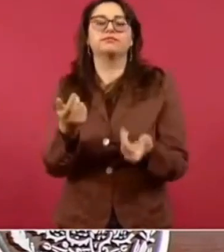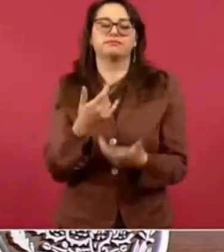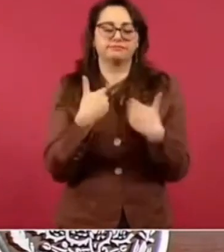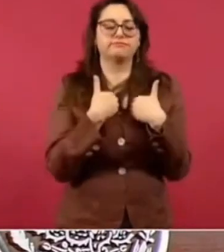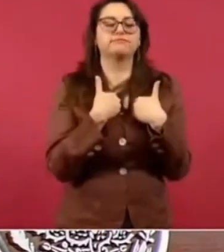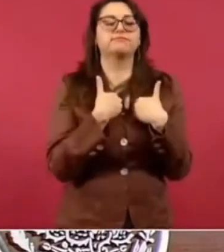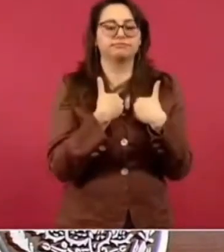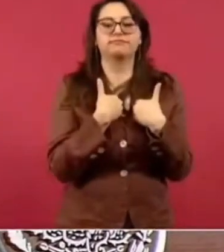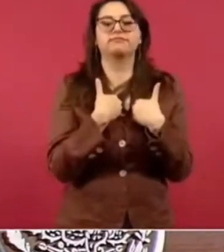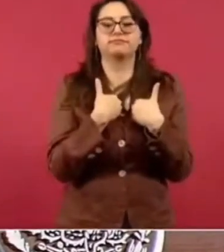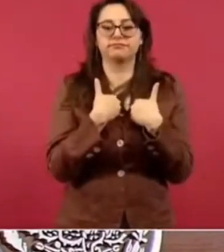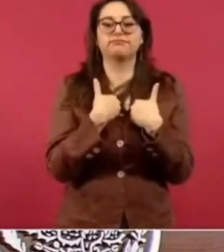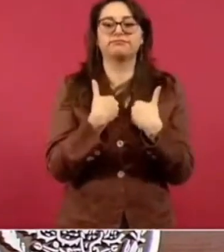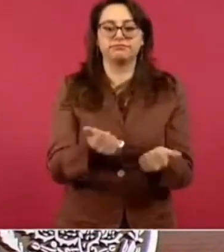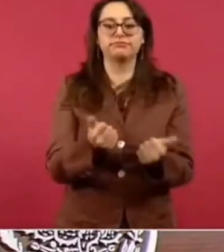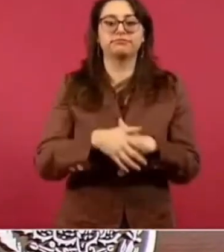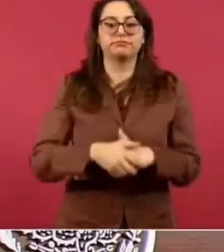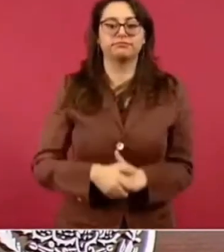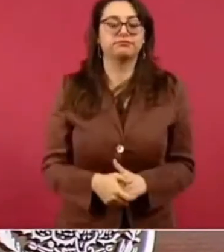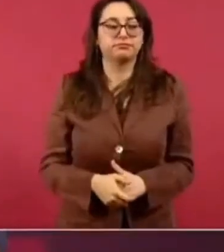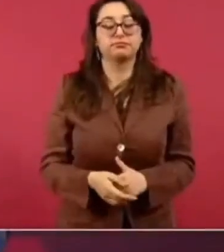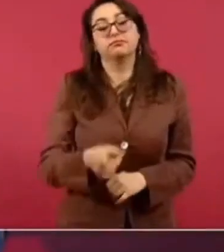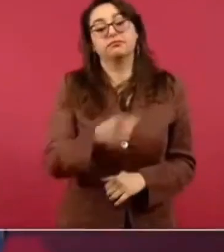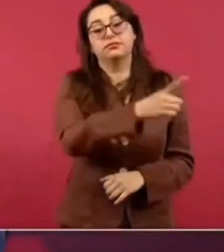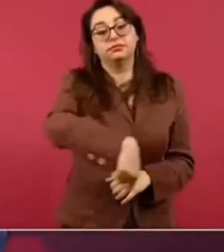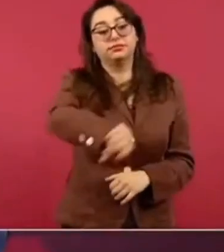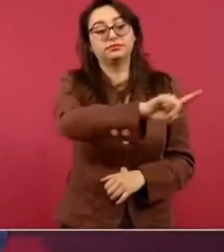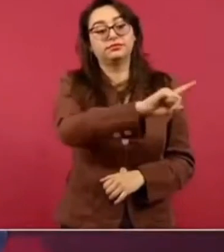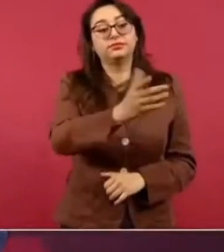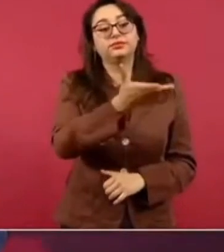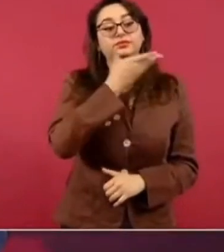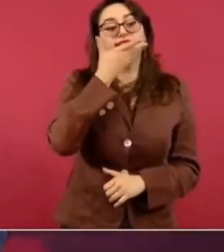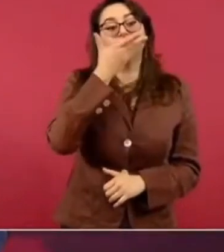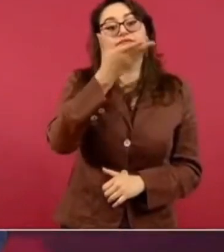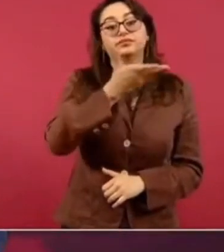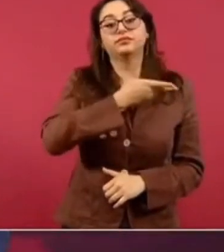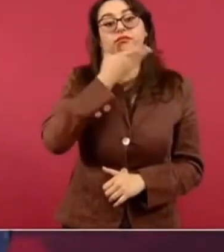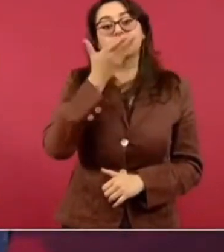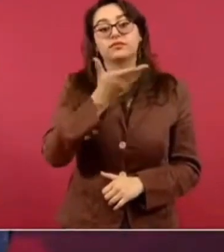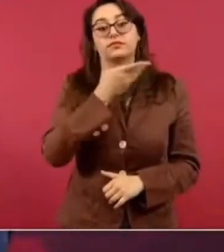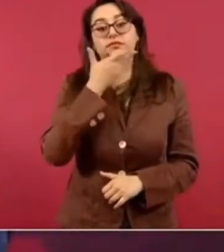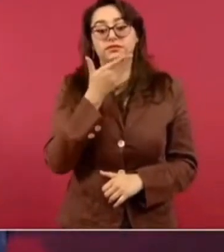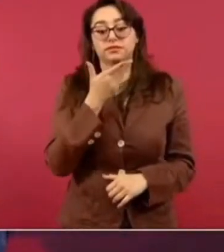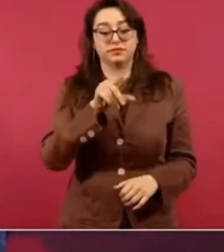ganancias y socializar pérdidas